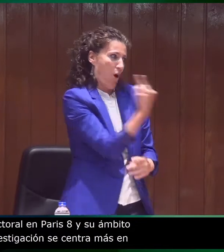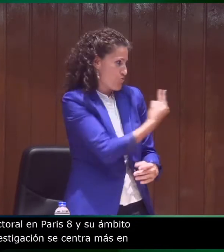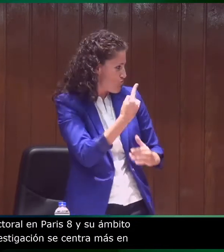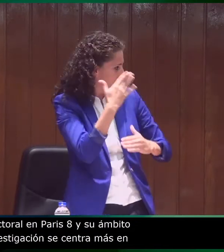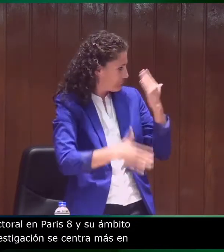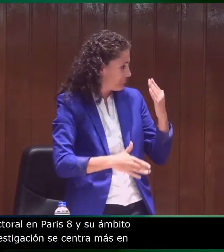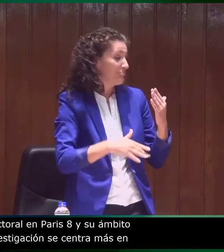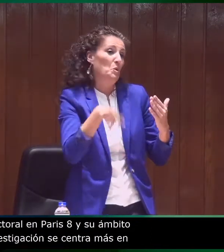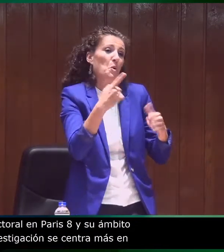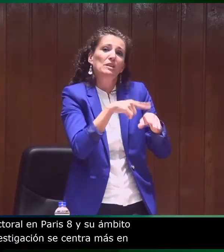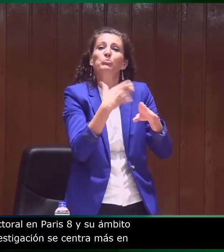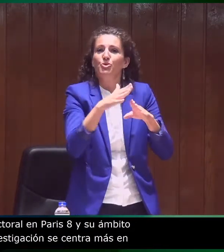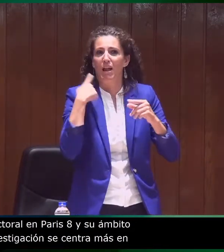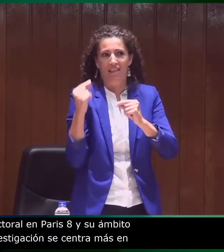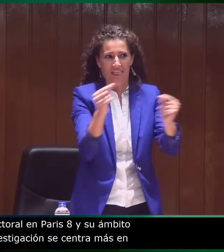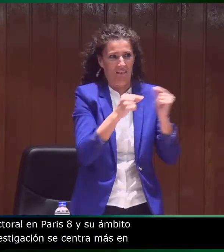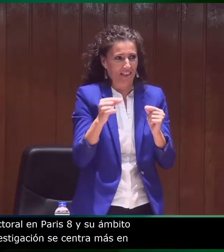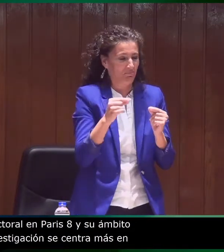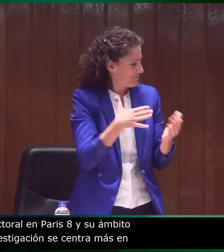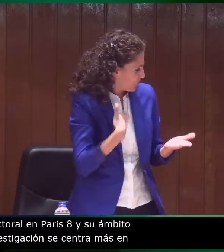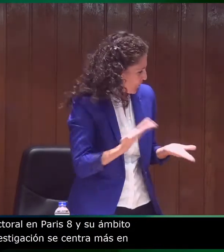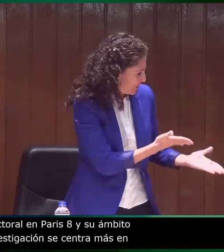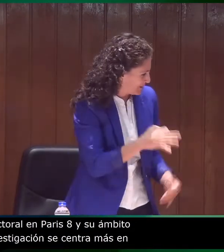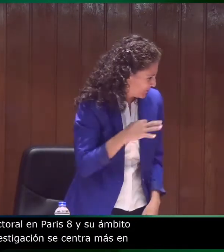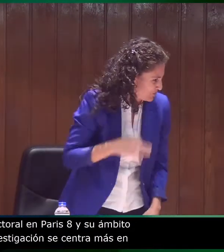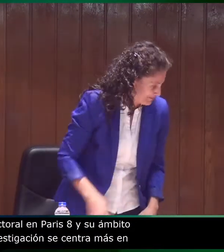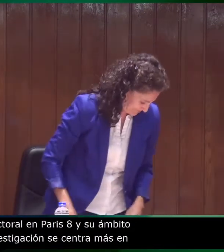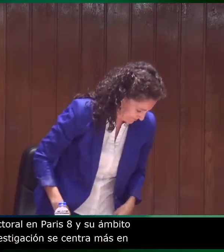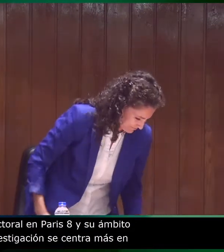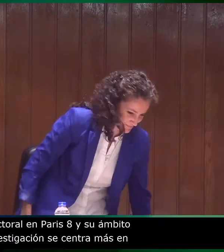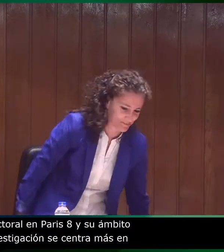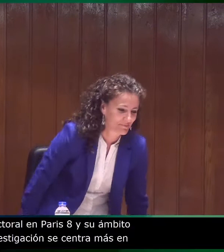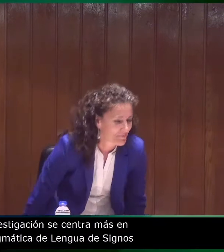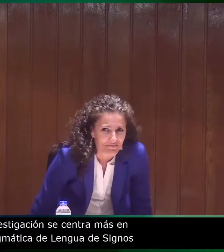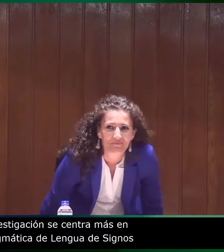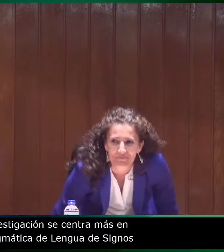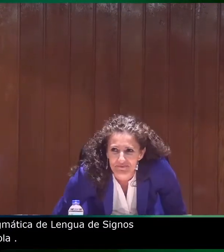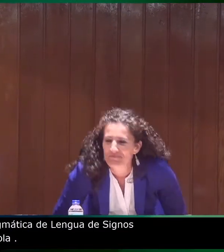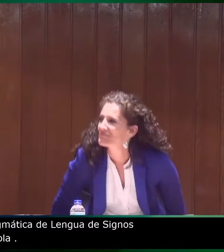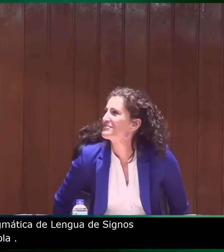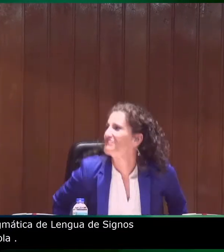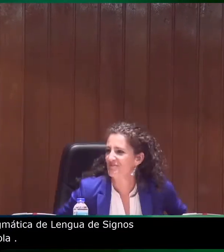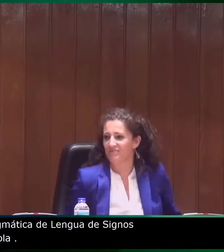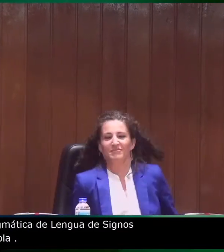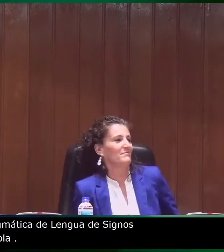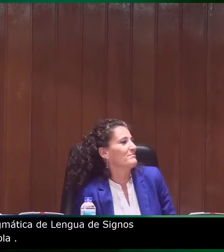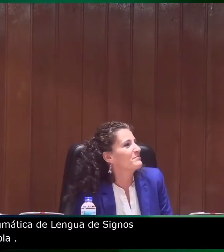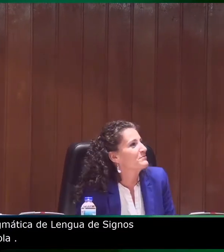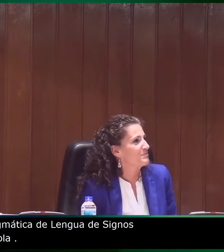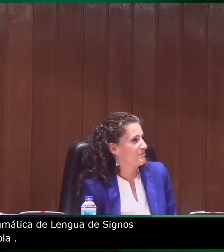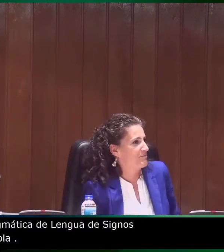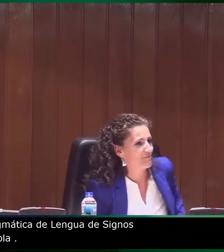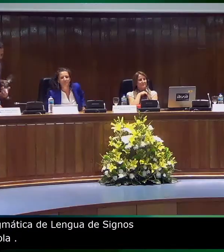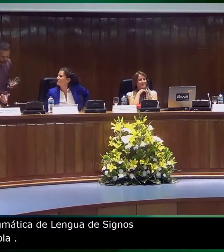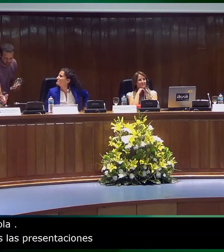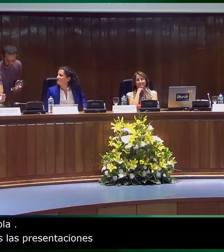lugar a María del Carmen, después a Carlos y por último a Yenma. Y si contamos con un poquito de tiempo, cederemos la palabra a los participantes para